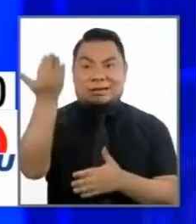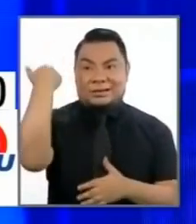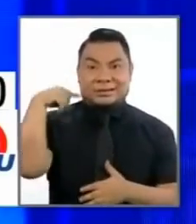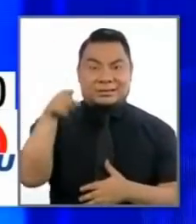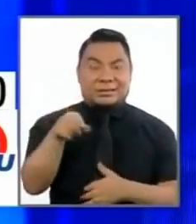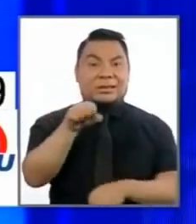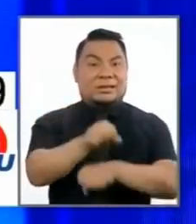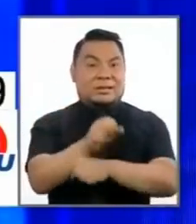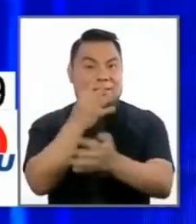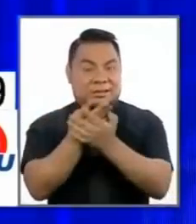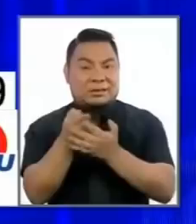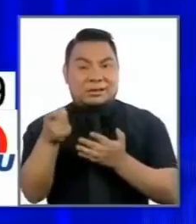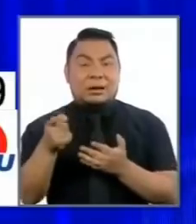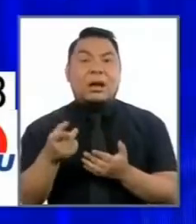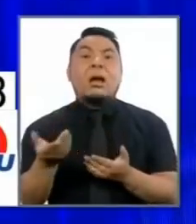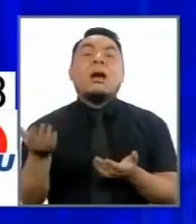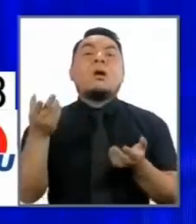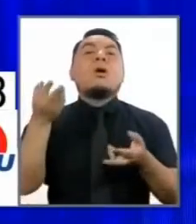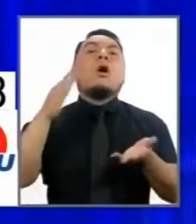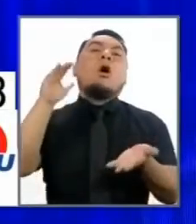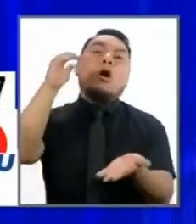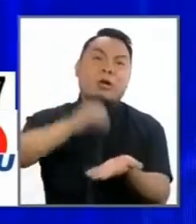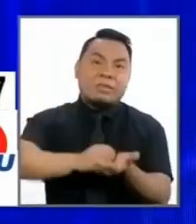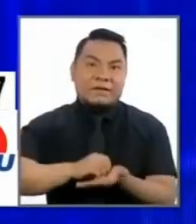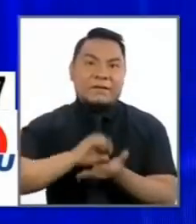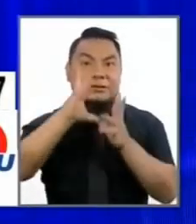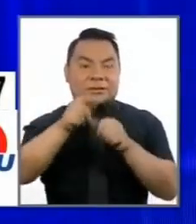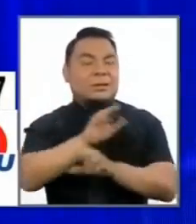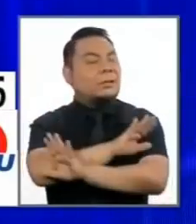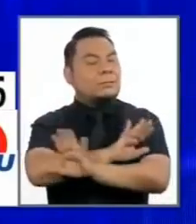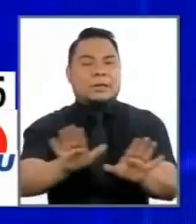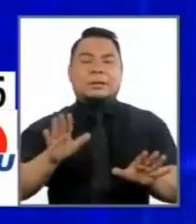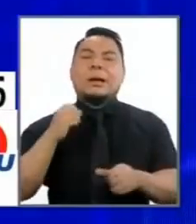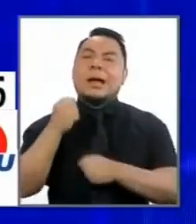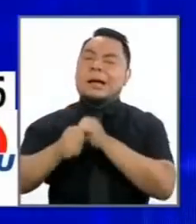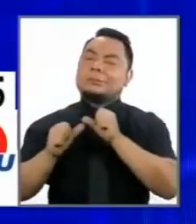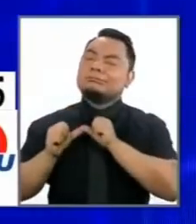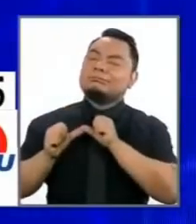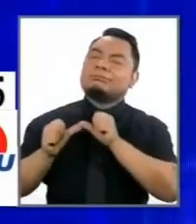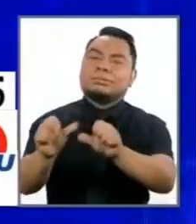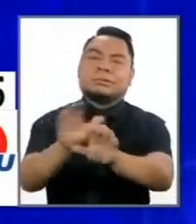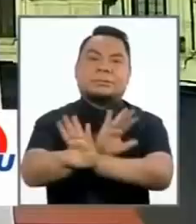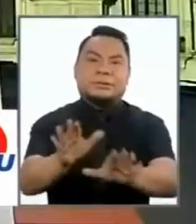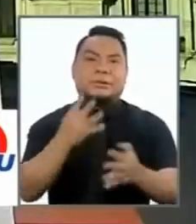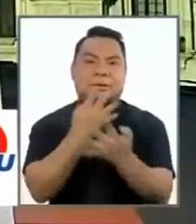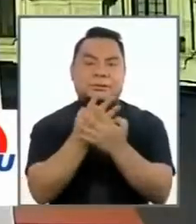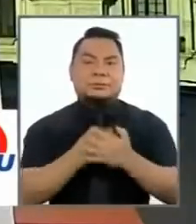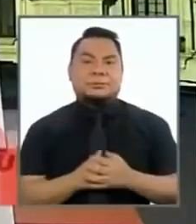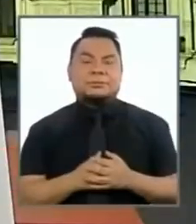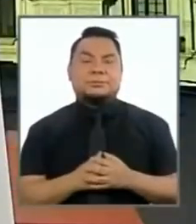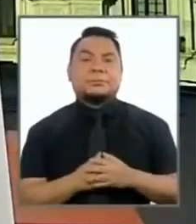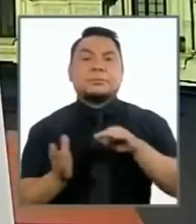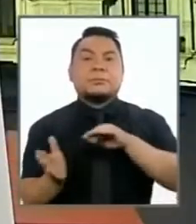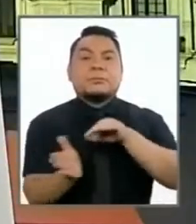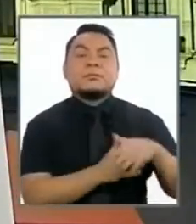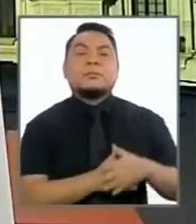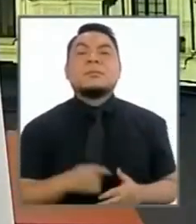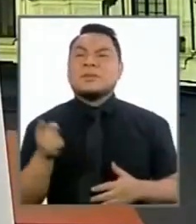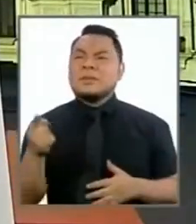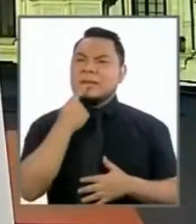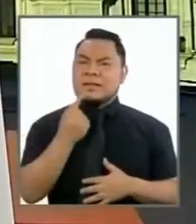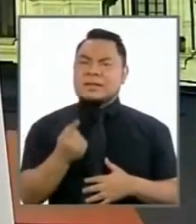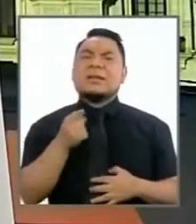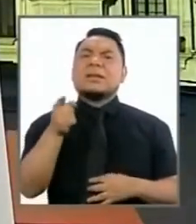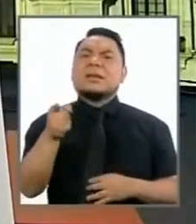previamente por delitos graves y vuelven a delinquir ya no tienen arreglo cadena perpetua se ha tocado el tema de los